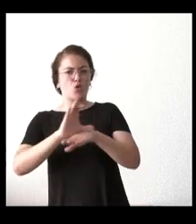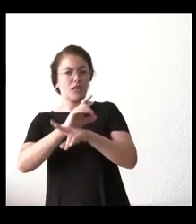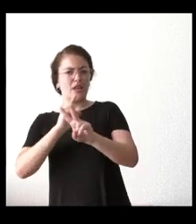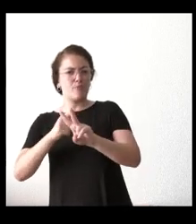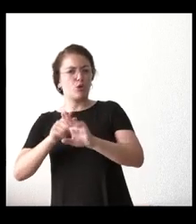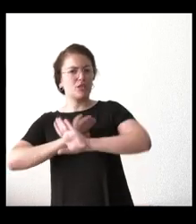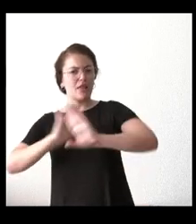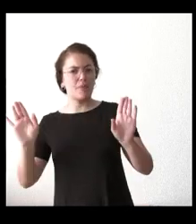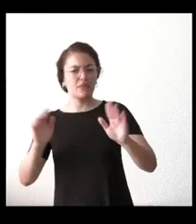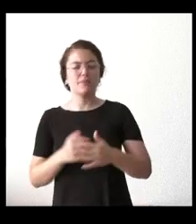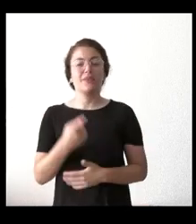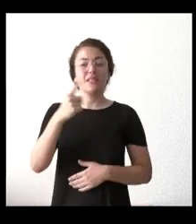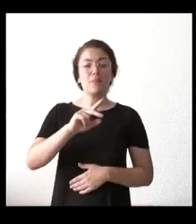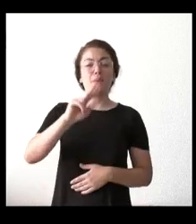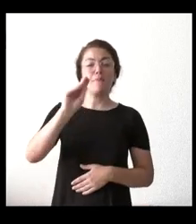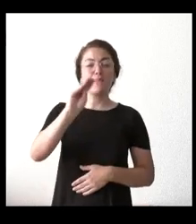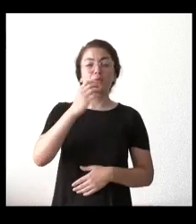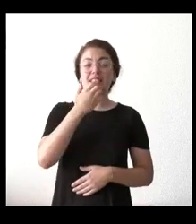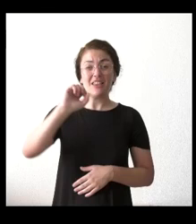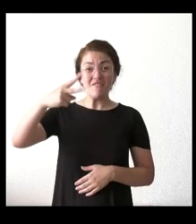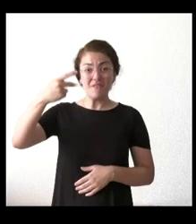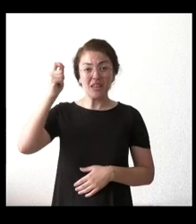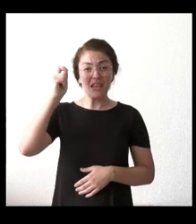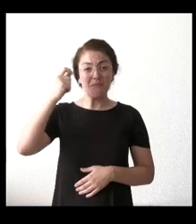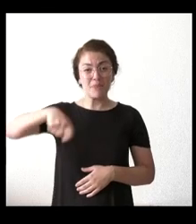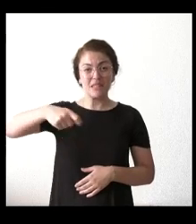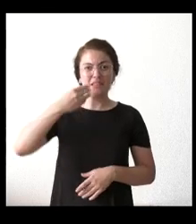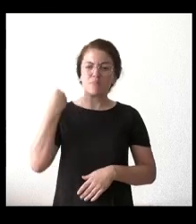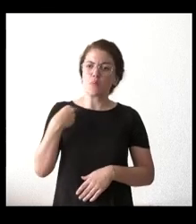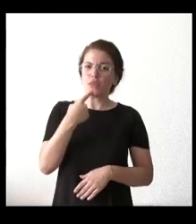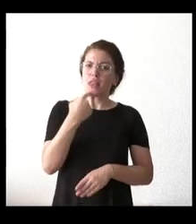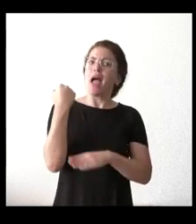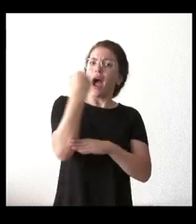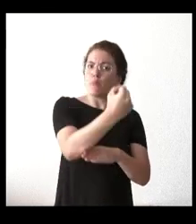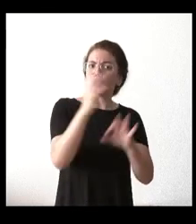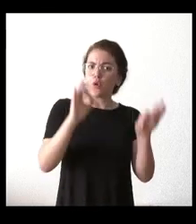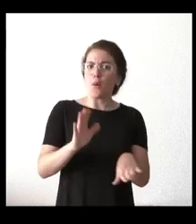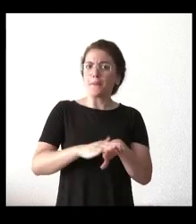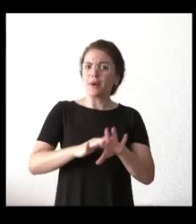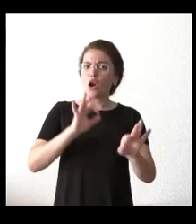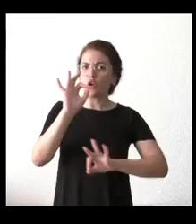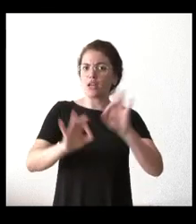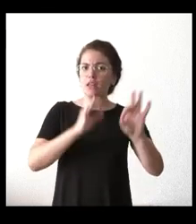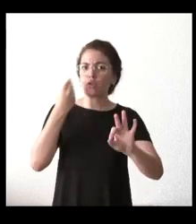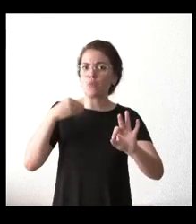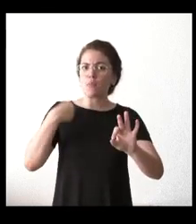preguntar también si el vicepresidente les ha trasladado un apoyo expreso a la organización del operativo antiincendios y a cómo